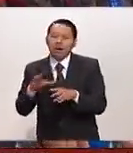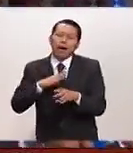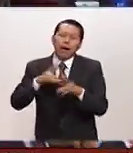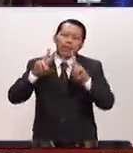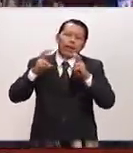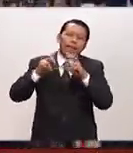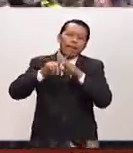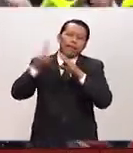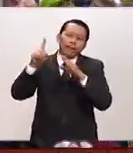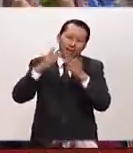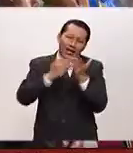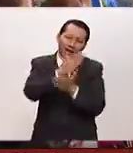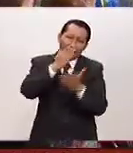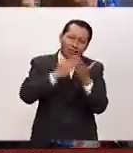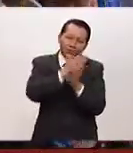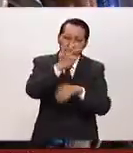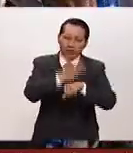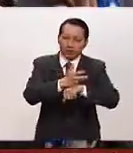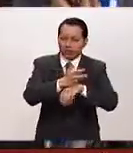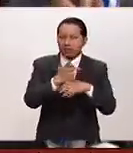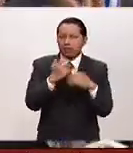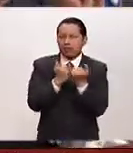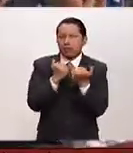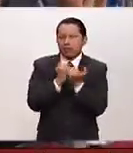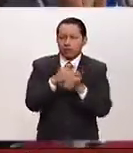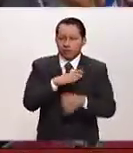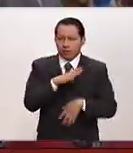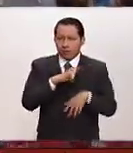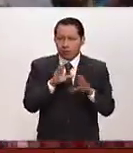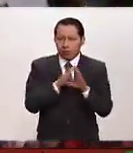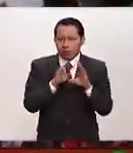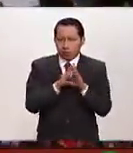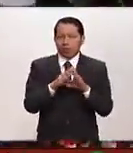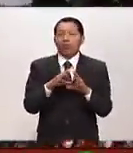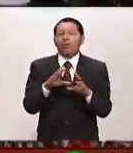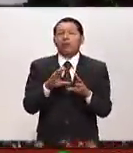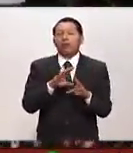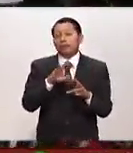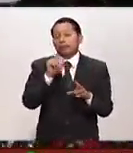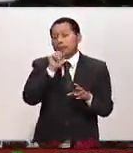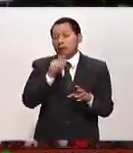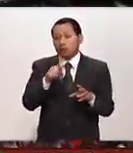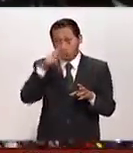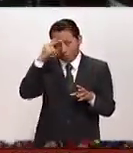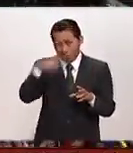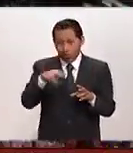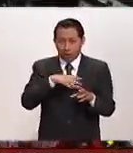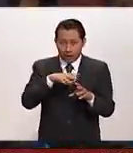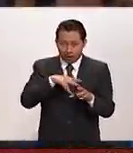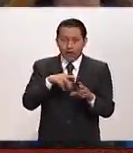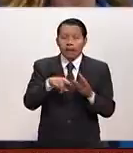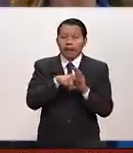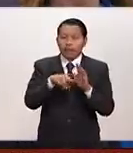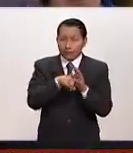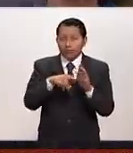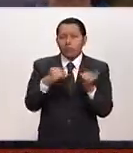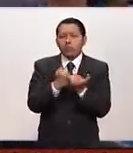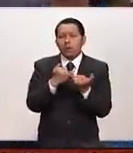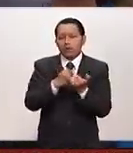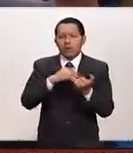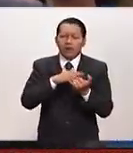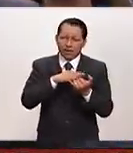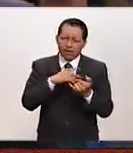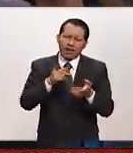tema de ver a los mexicanos desde una perspectiva negativa, ya está en los medios de comunicación, en la agenda